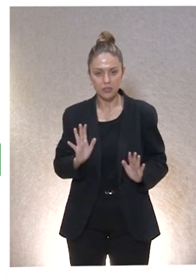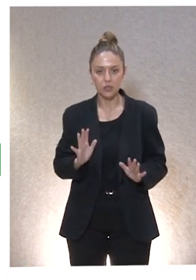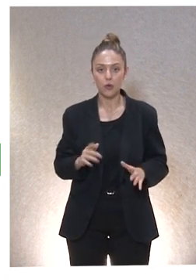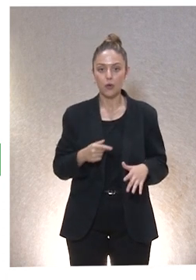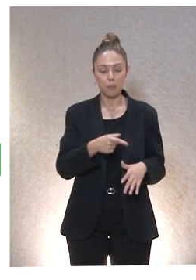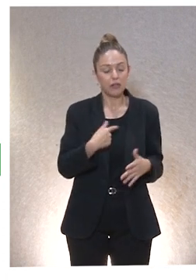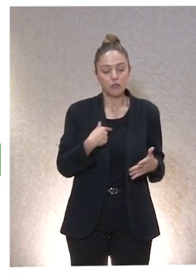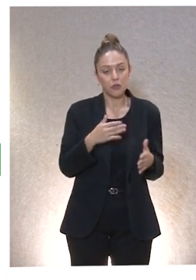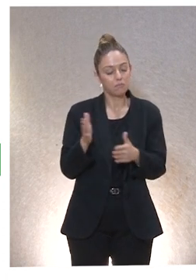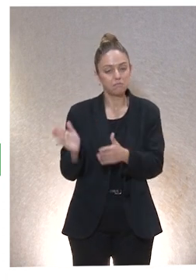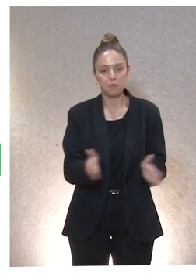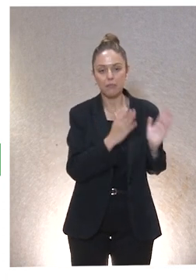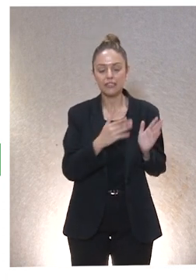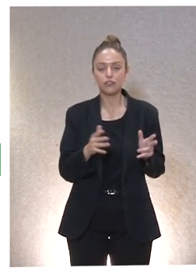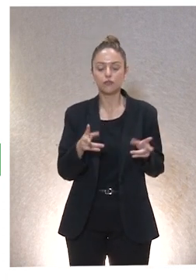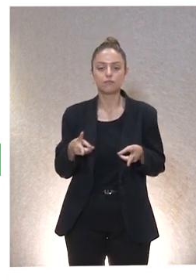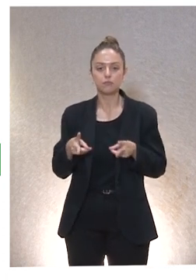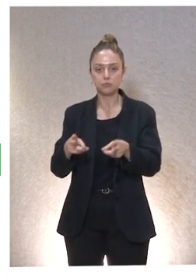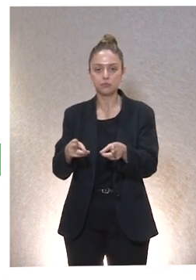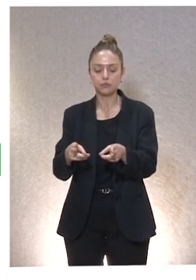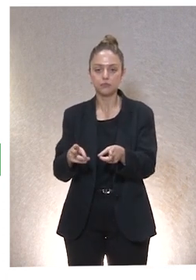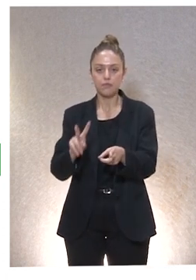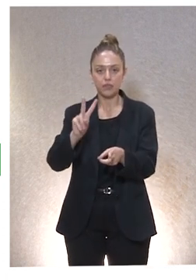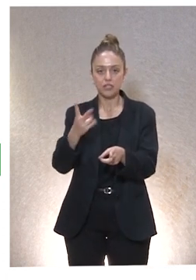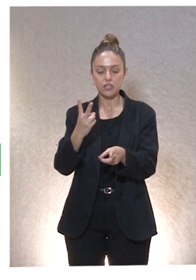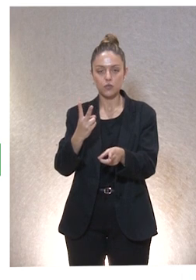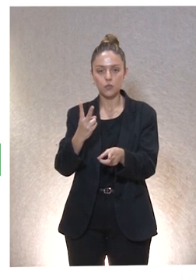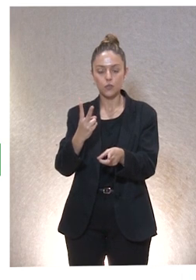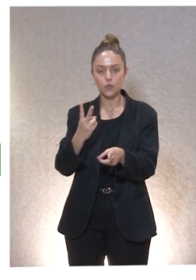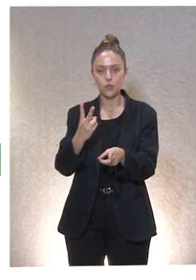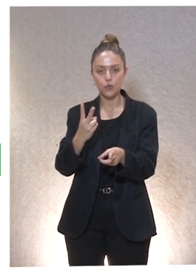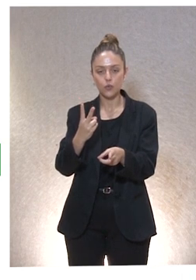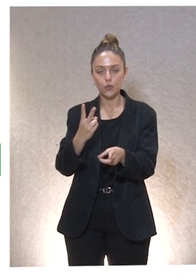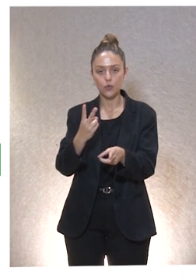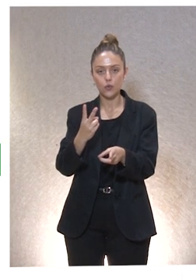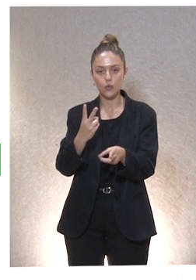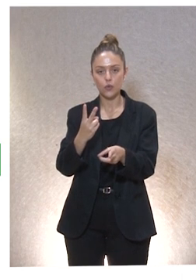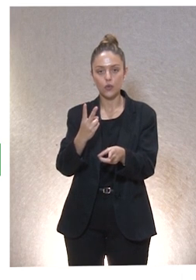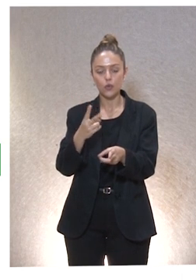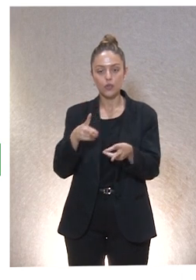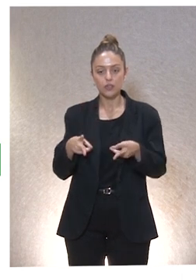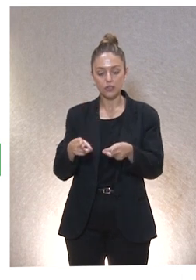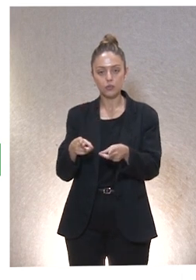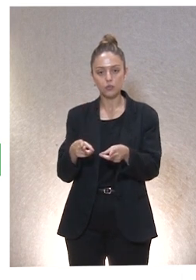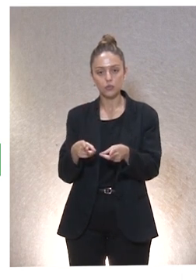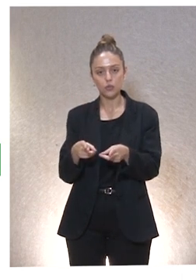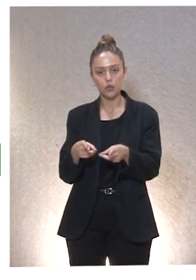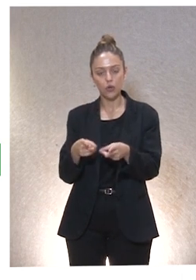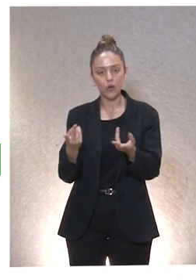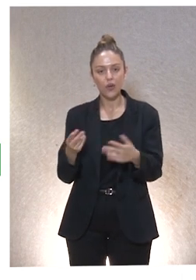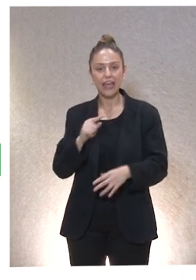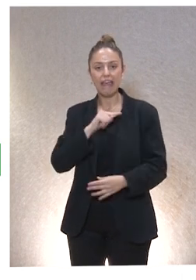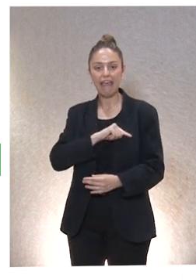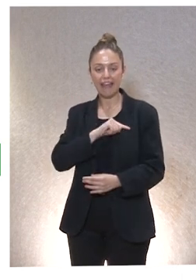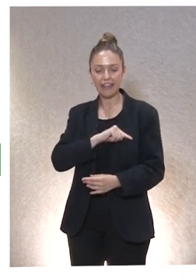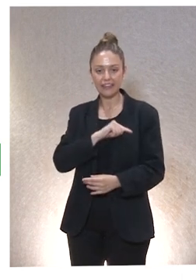lo doy por sabido un poquito y voy a pasar al segundo capítulo, el segundo apartado, que es el segundo apartado sobre la Ética